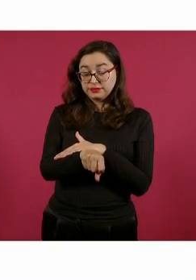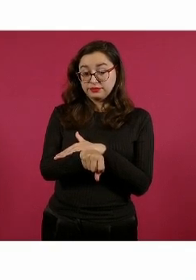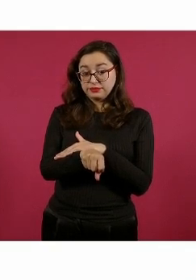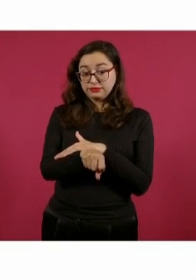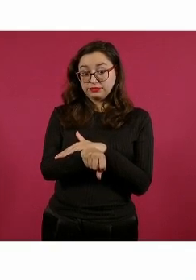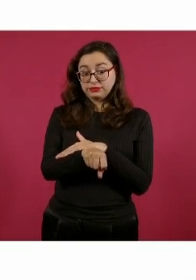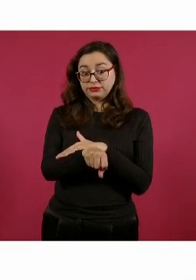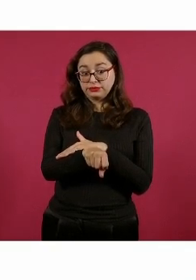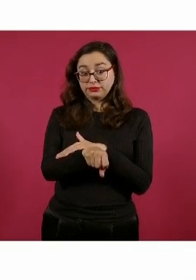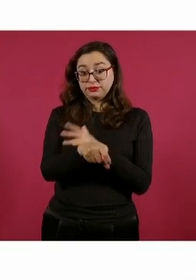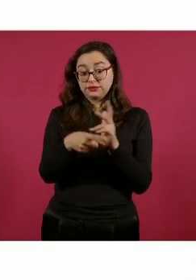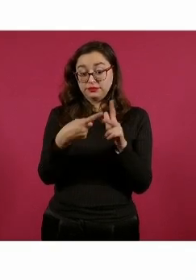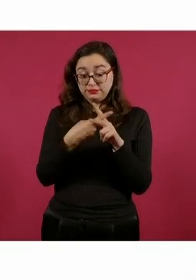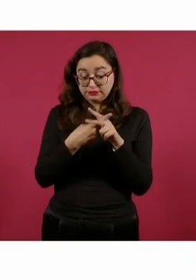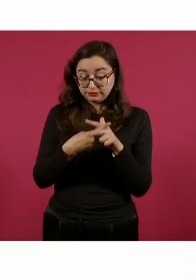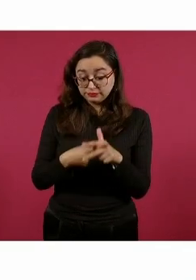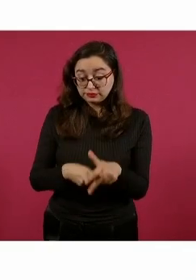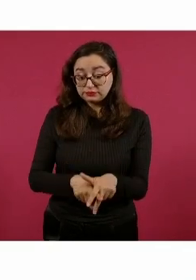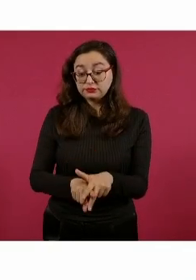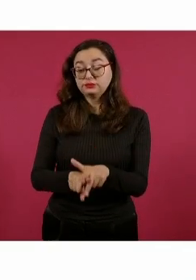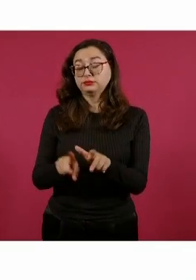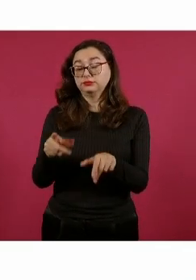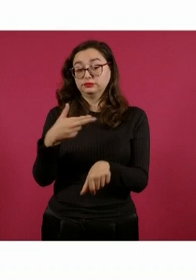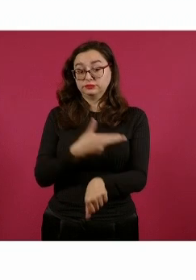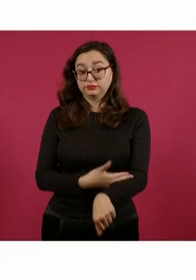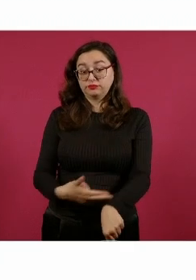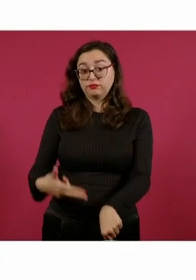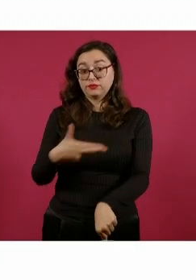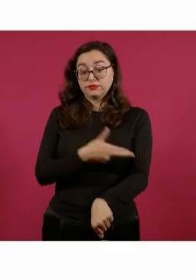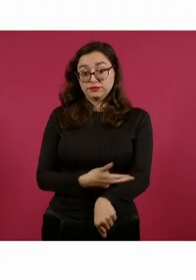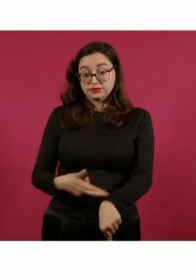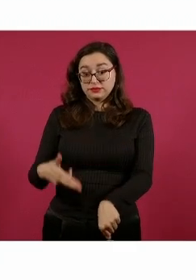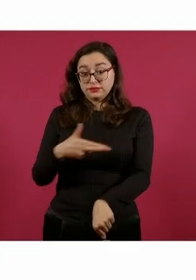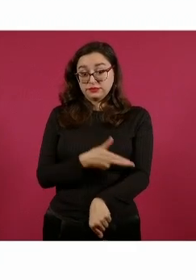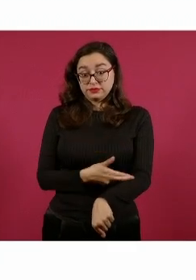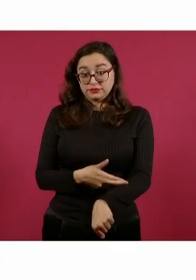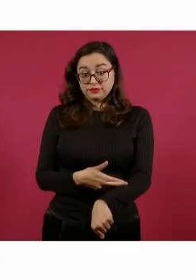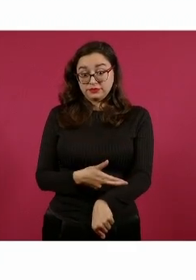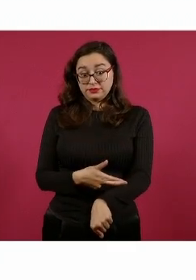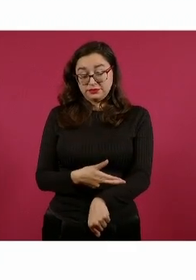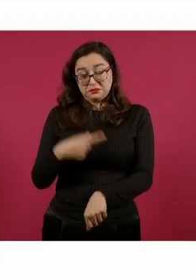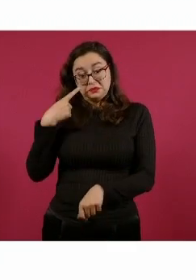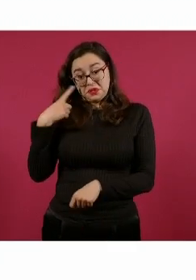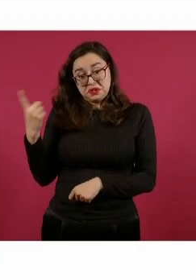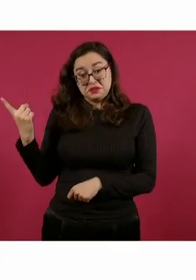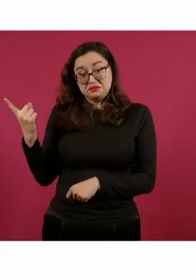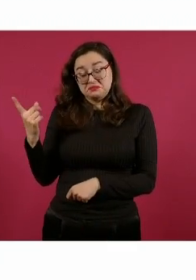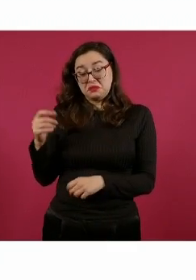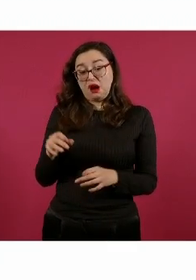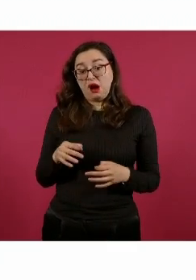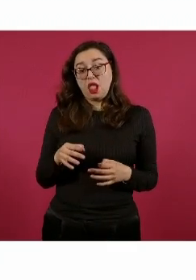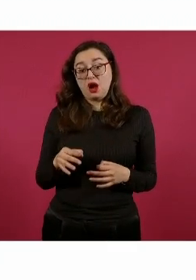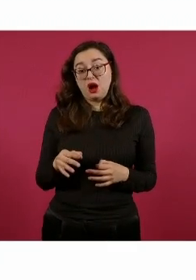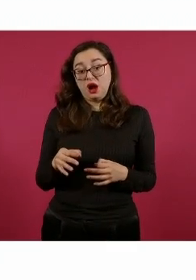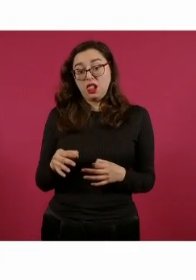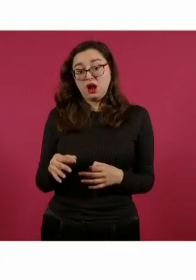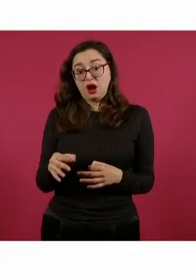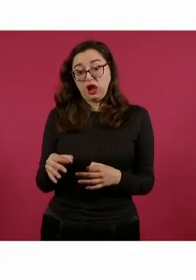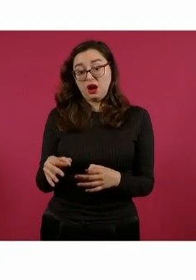el inicio del trámite por parte del juez? Miren los casos. Este,